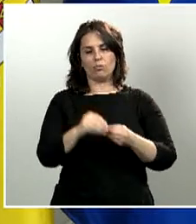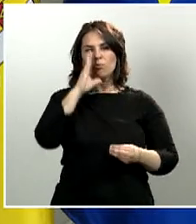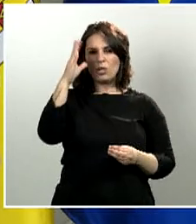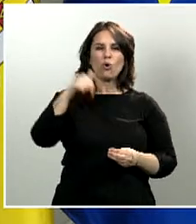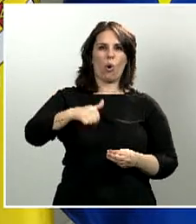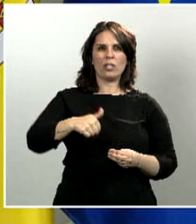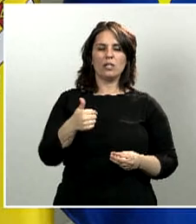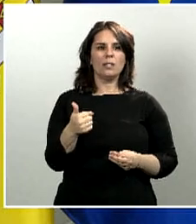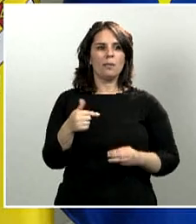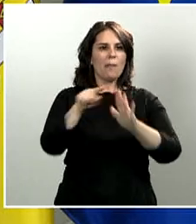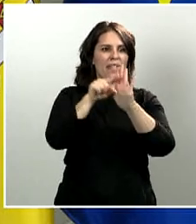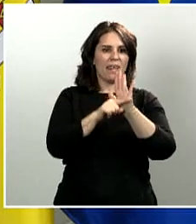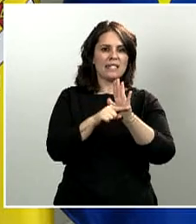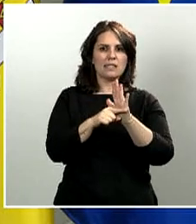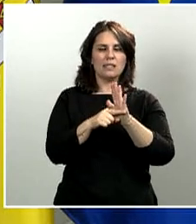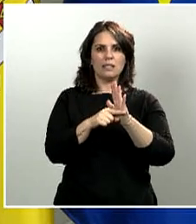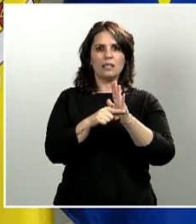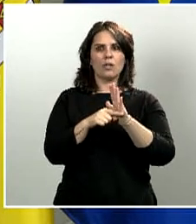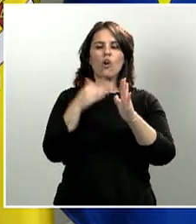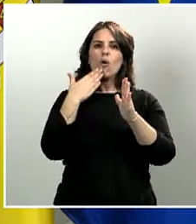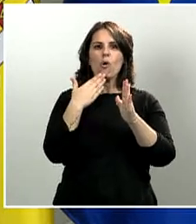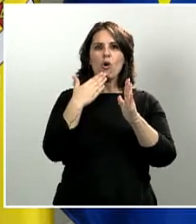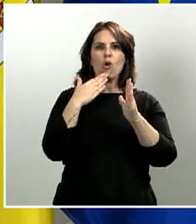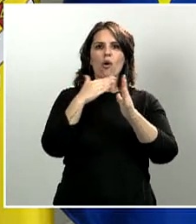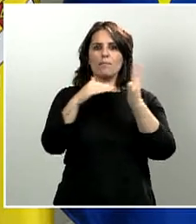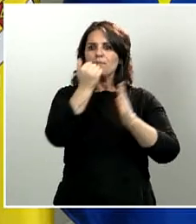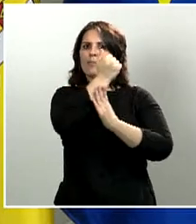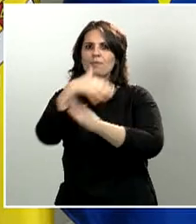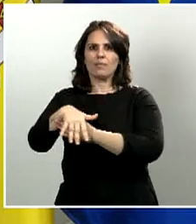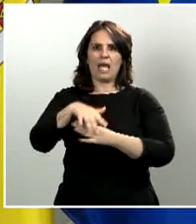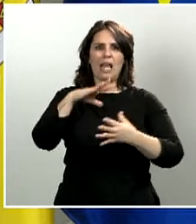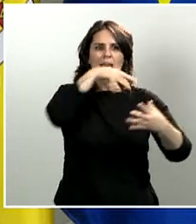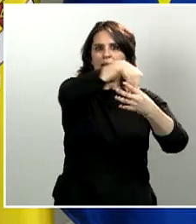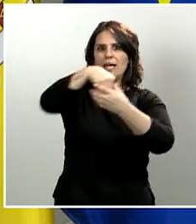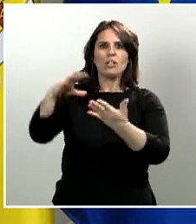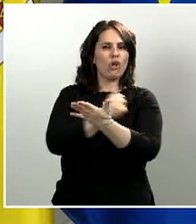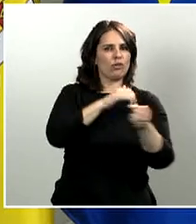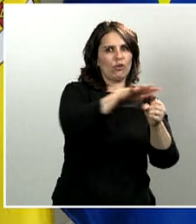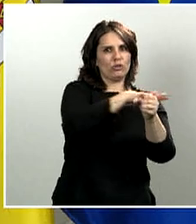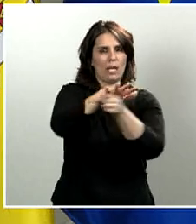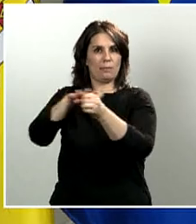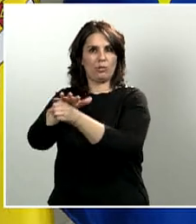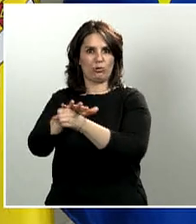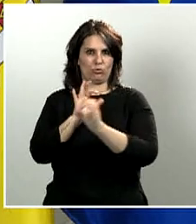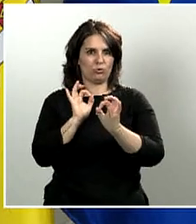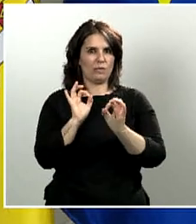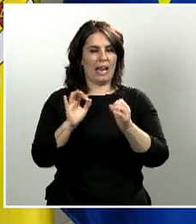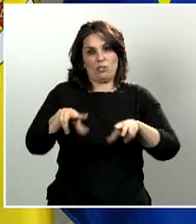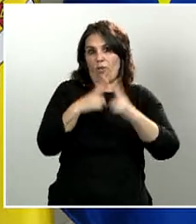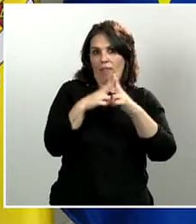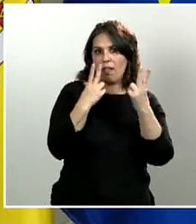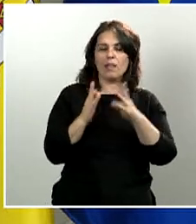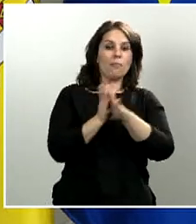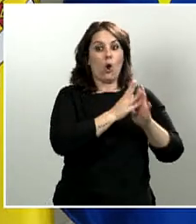horizontales que afectan al conjunto de la sociedad, pero también otras medidas más específicas dirigidas a adaptar la